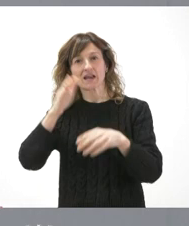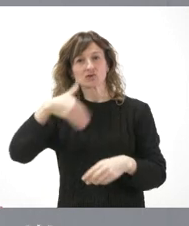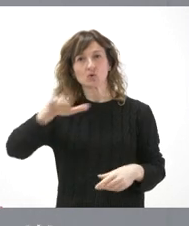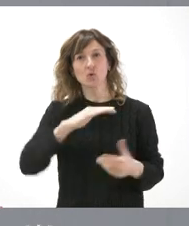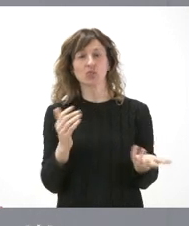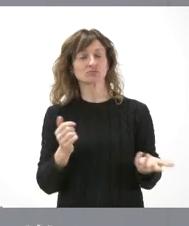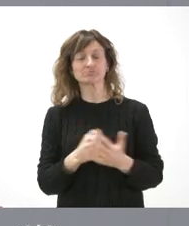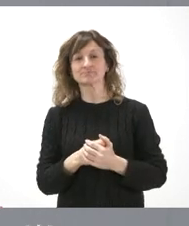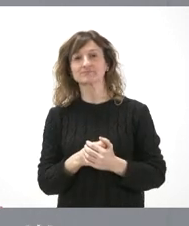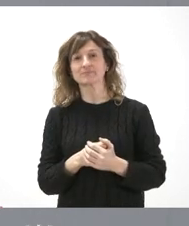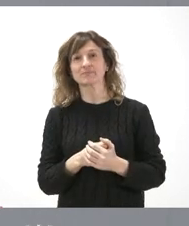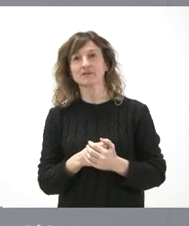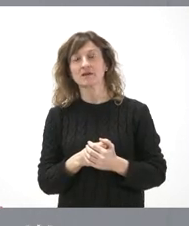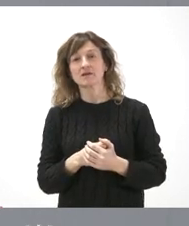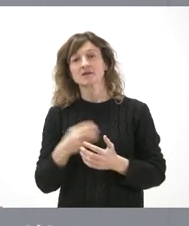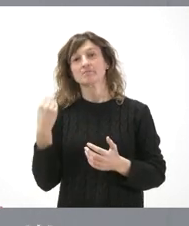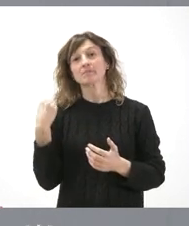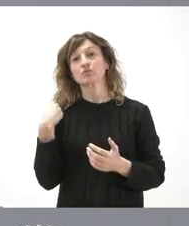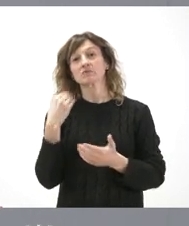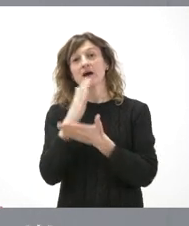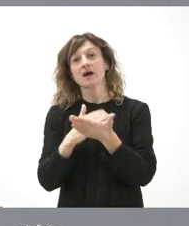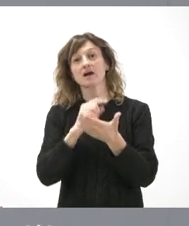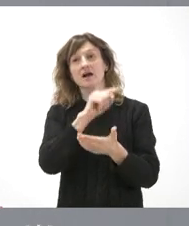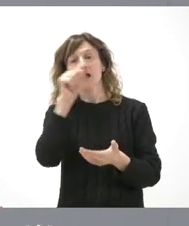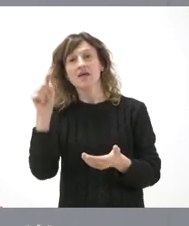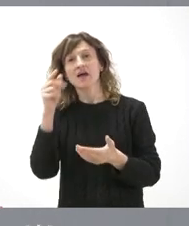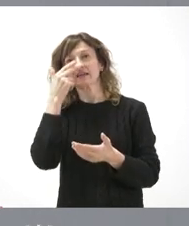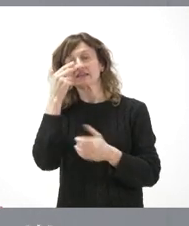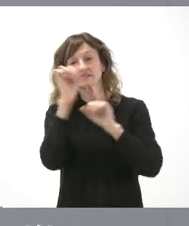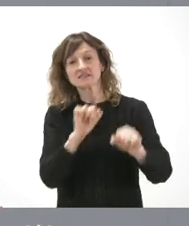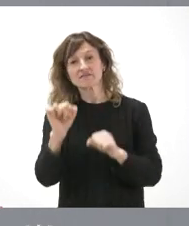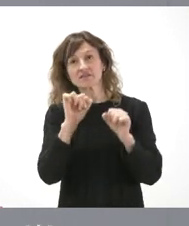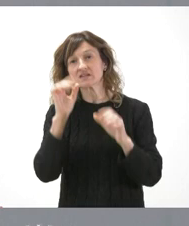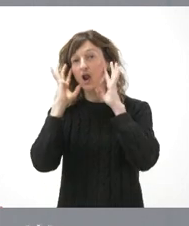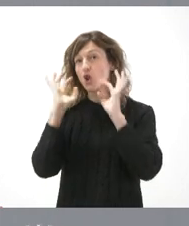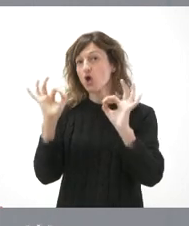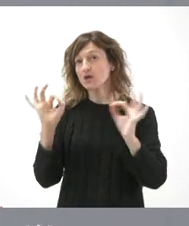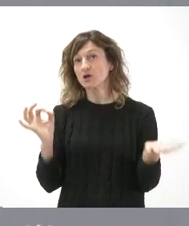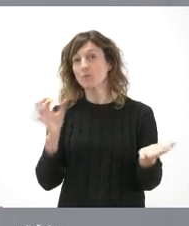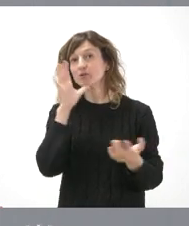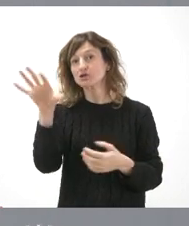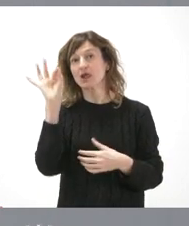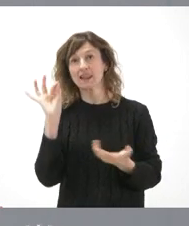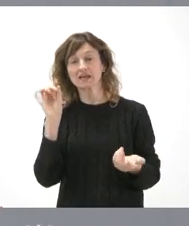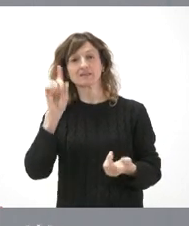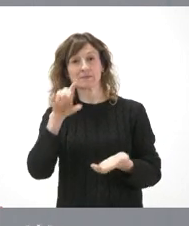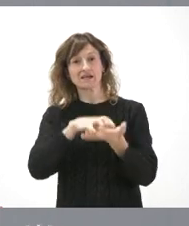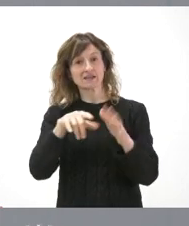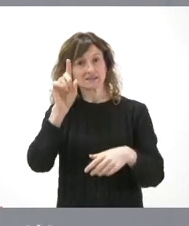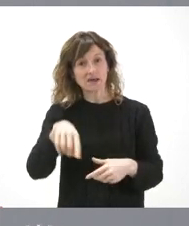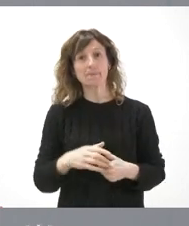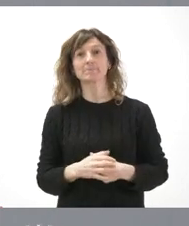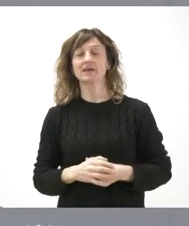por tanto, si usted me dice cómo ve que cada comunidad autónoma pueda defender sus intereses, lo veo razonable y lógico. Es para lo que le eligen. También lo hacemos desde Castilla y León.